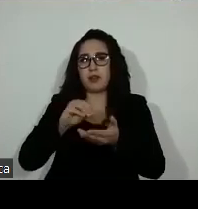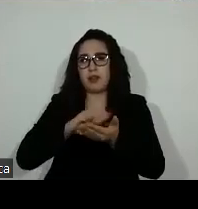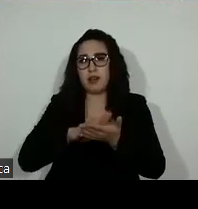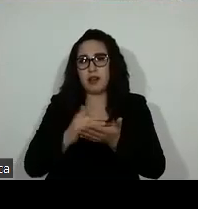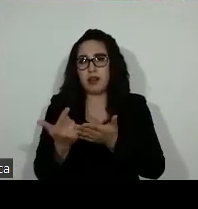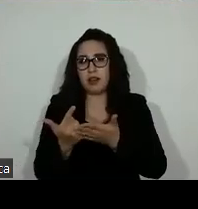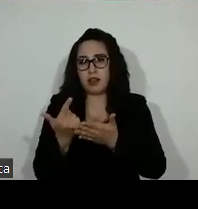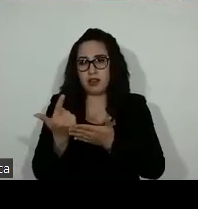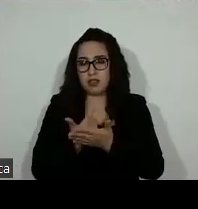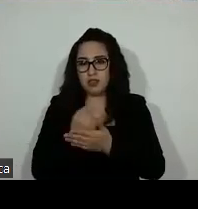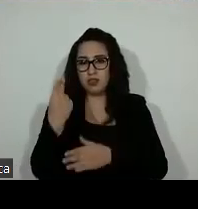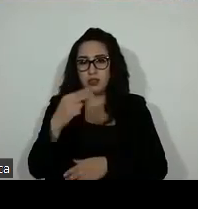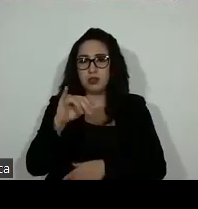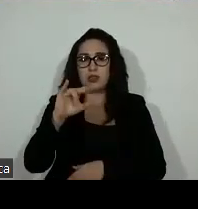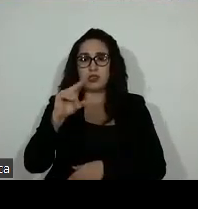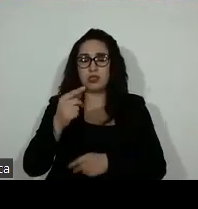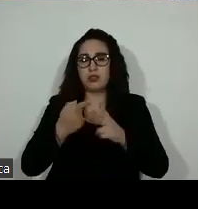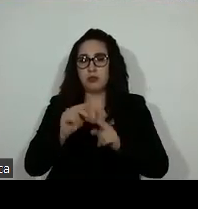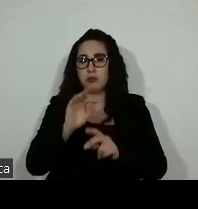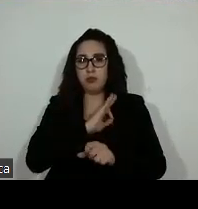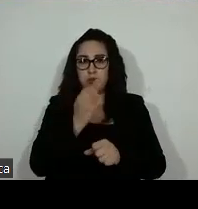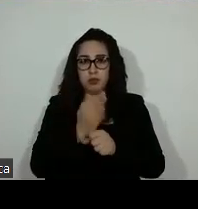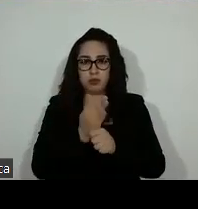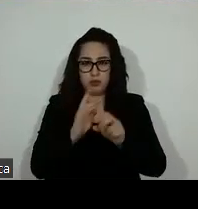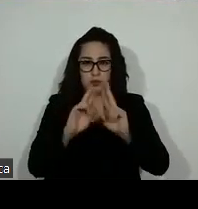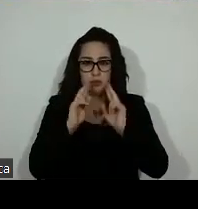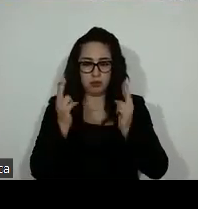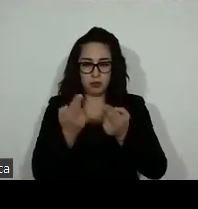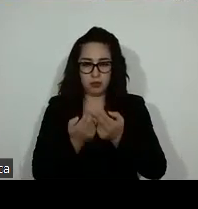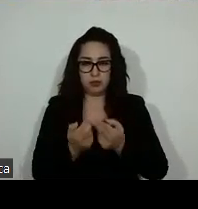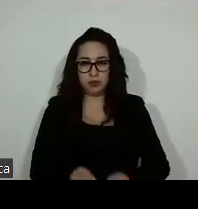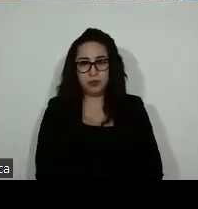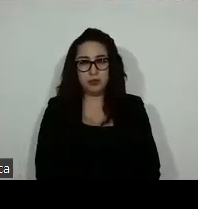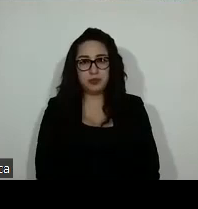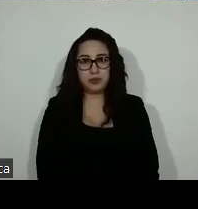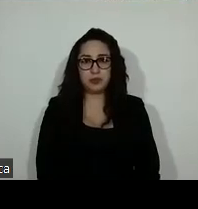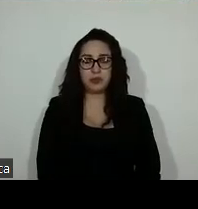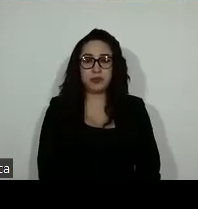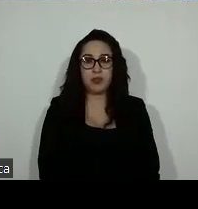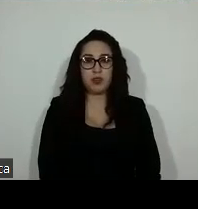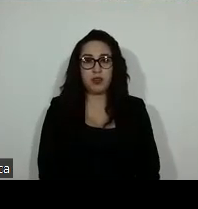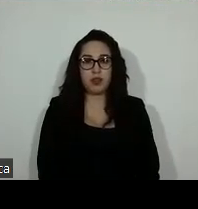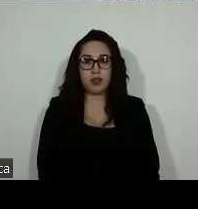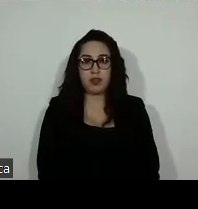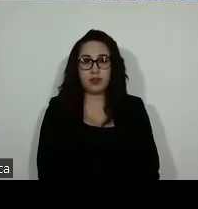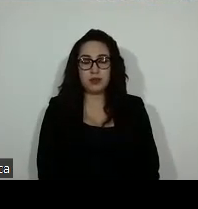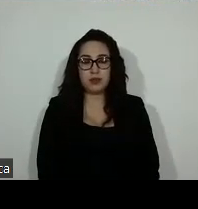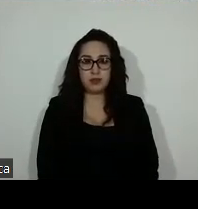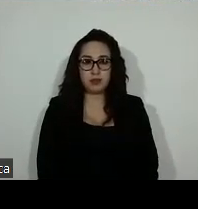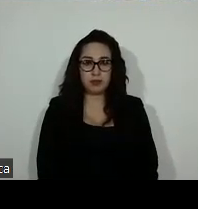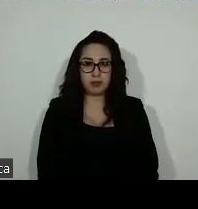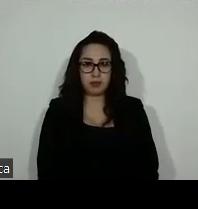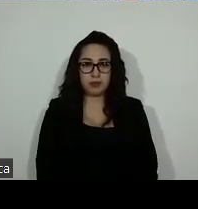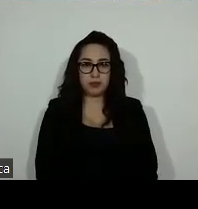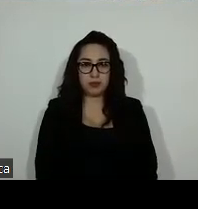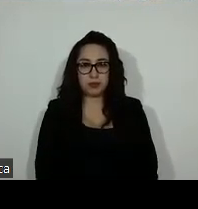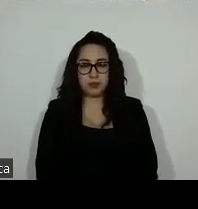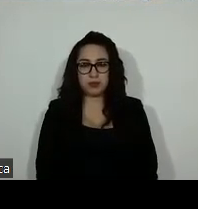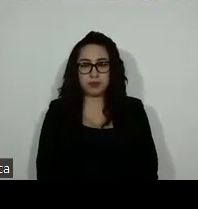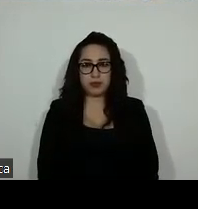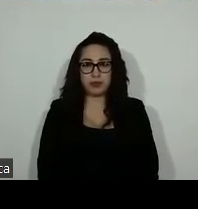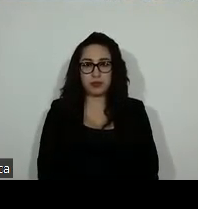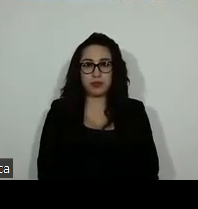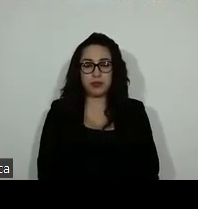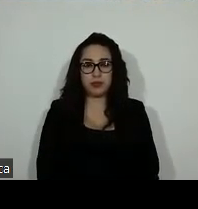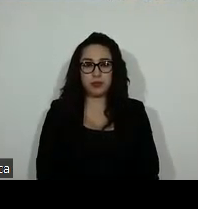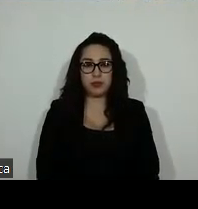asistencia y verificar la existencia del quórum legal para sesionar. Adelante, diputado Urincho. Muy buenas tardes a todas